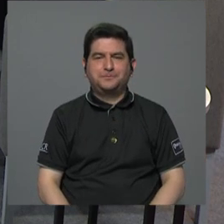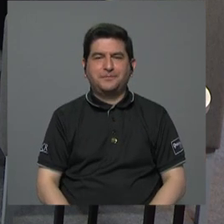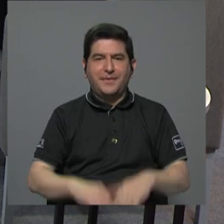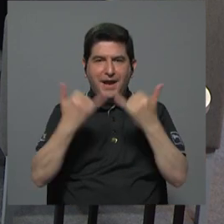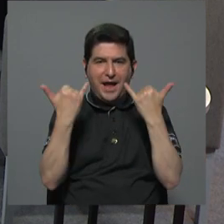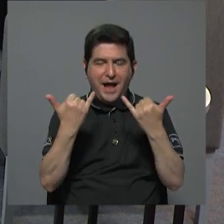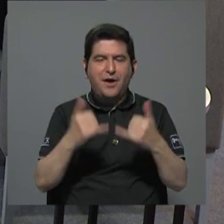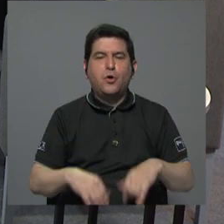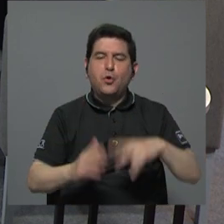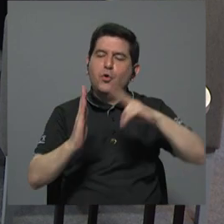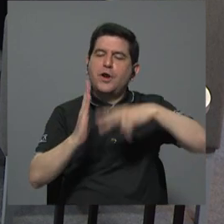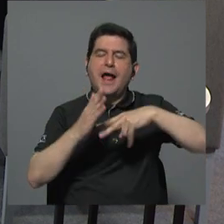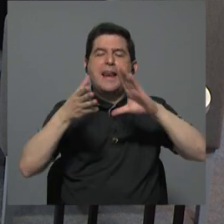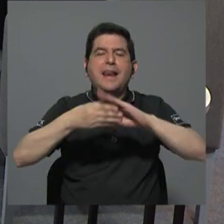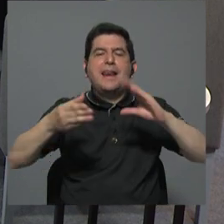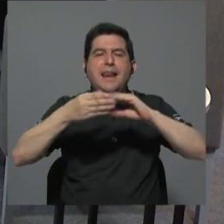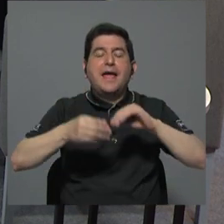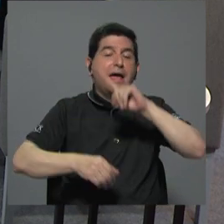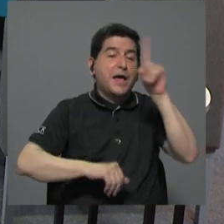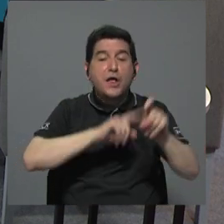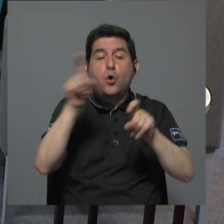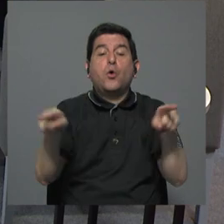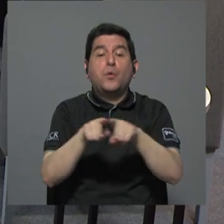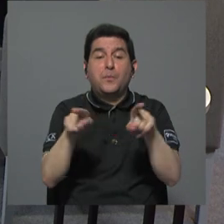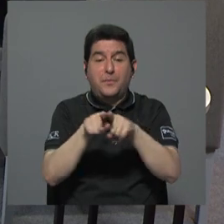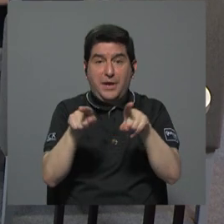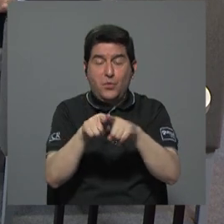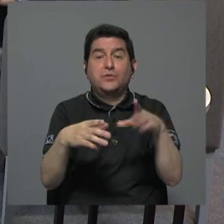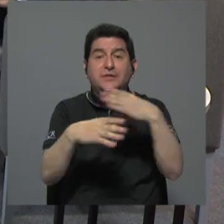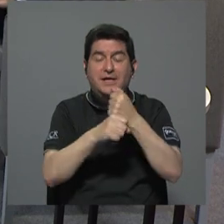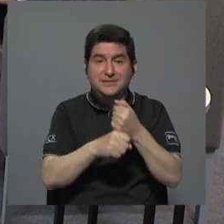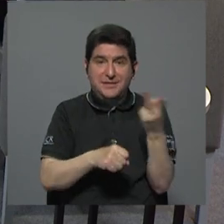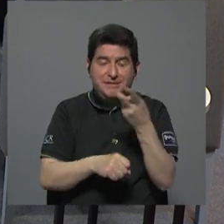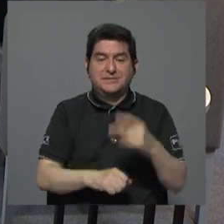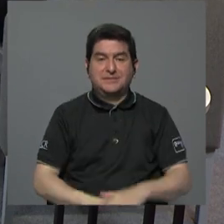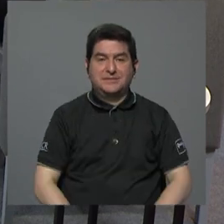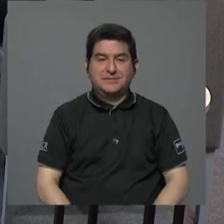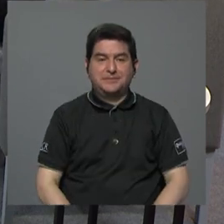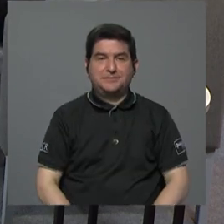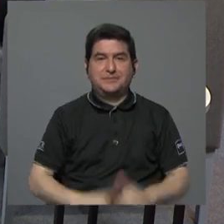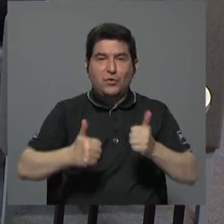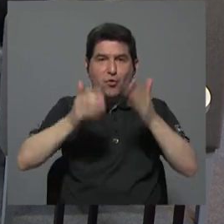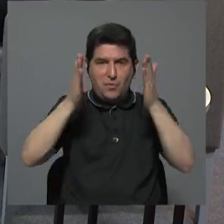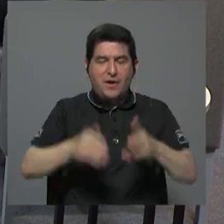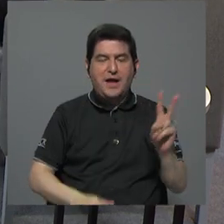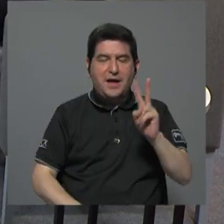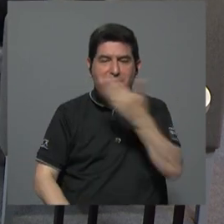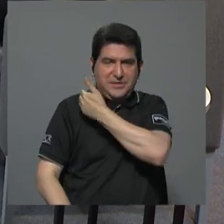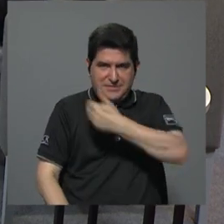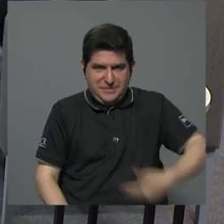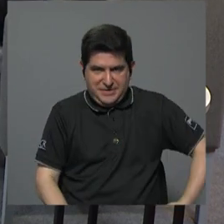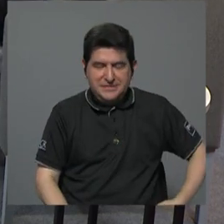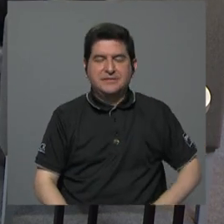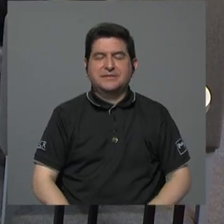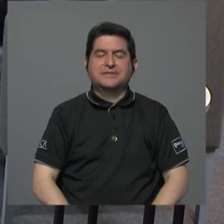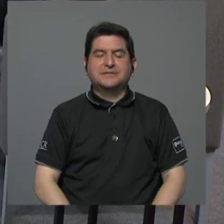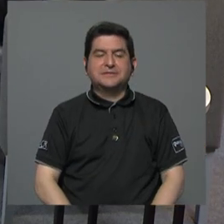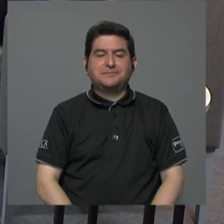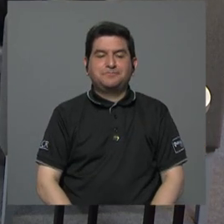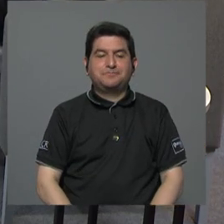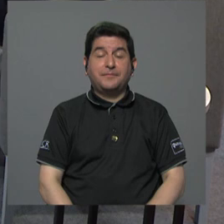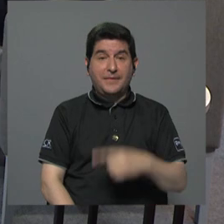leer algunos de esos comentarios o preguntas también que les están haciendo a ustedes como aspirantes a las vicepresidencias por sus partidos vamos a ver